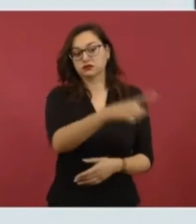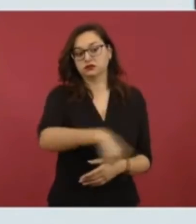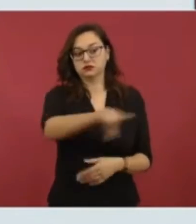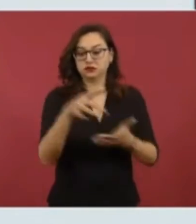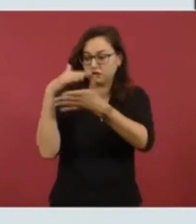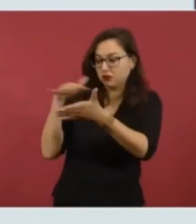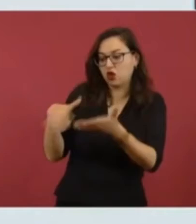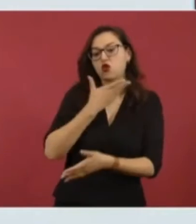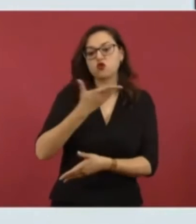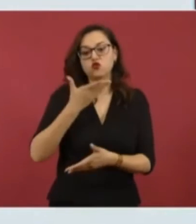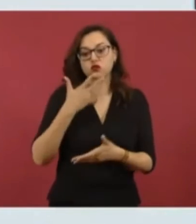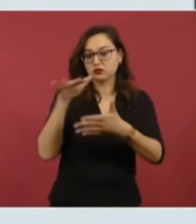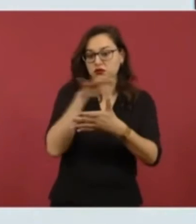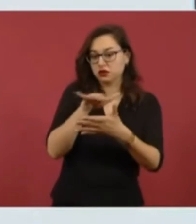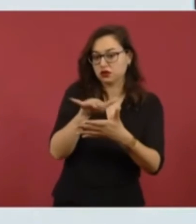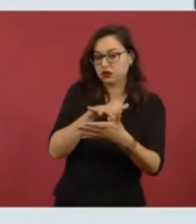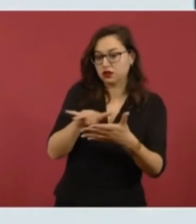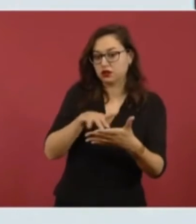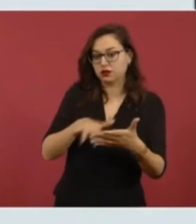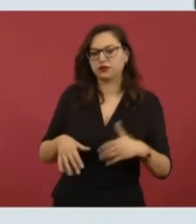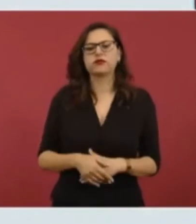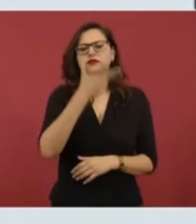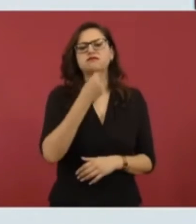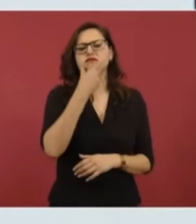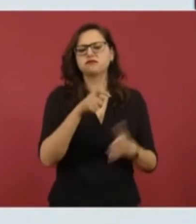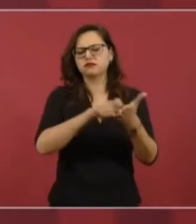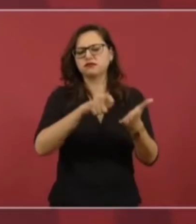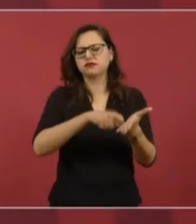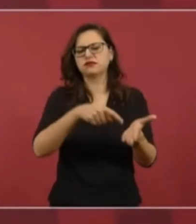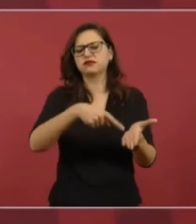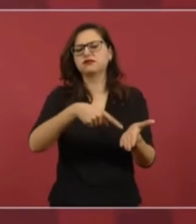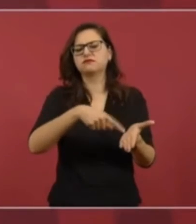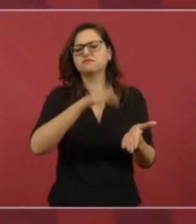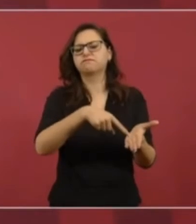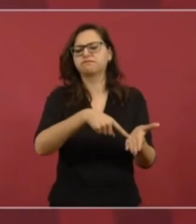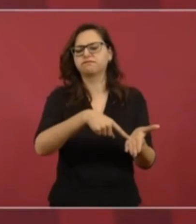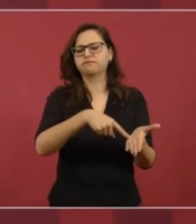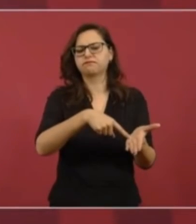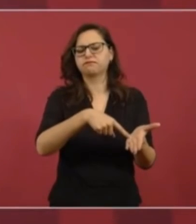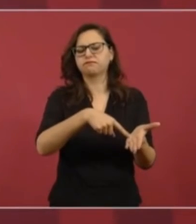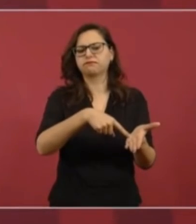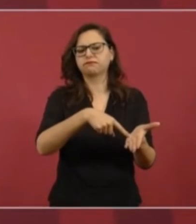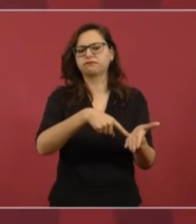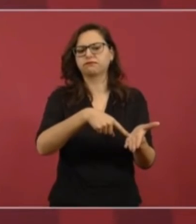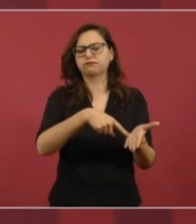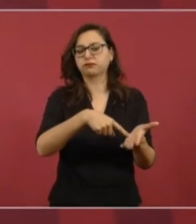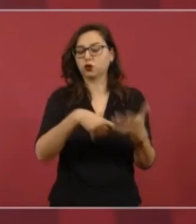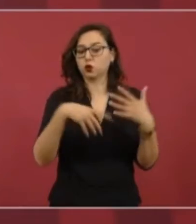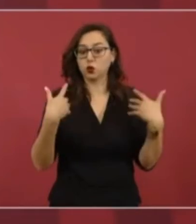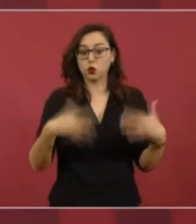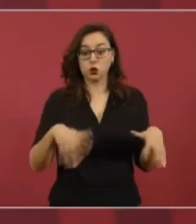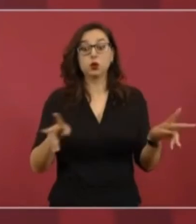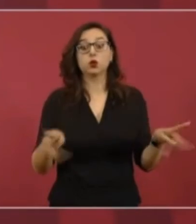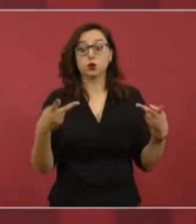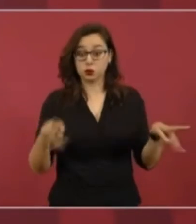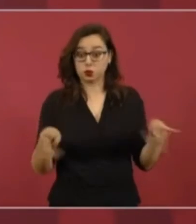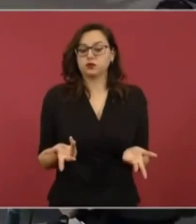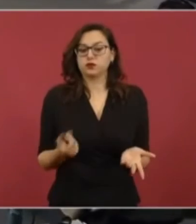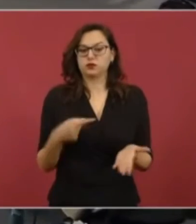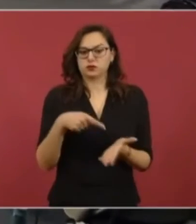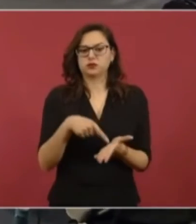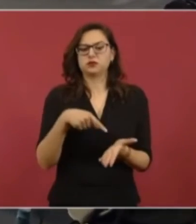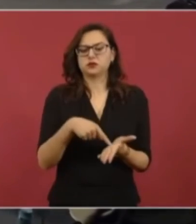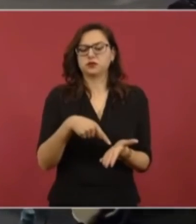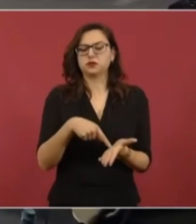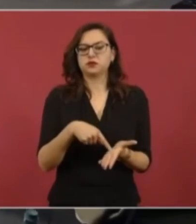clase media? ¿Qué escribe Martín Moreno y vende muchísimo?